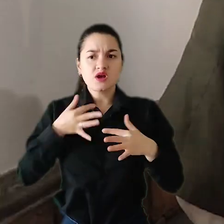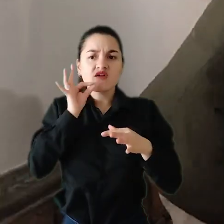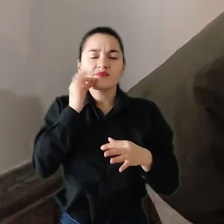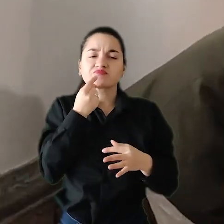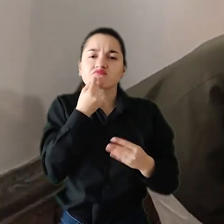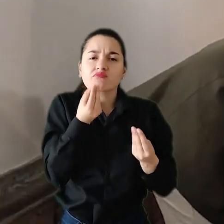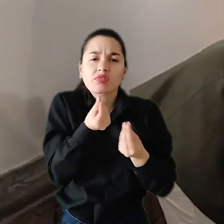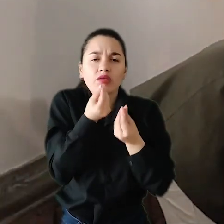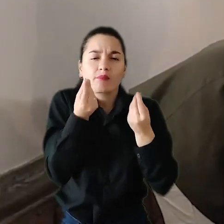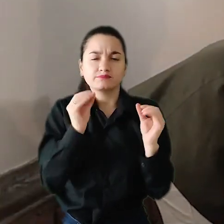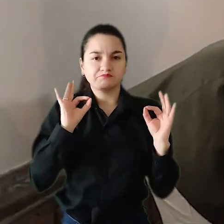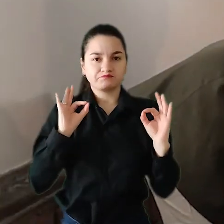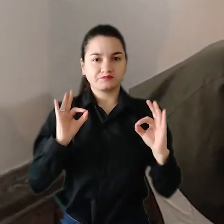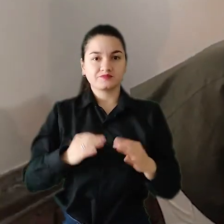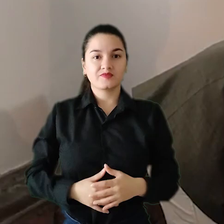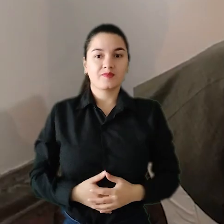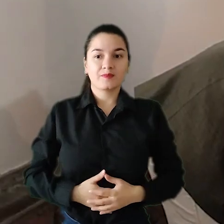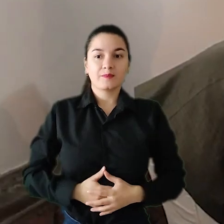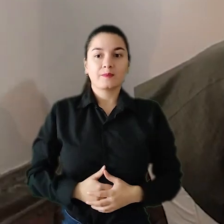producto.